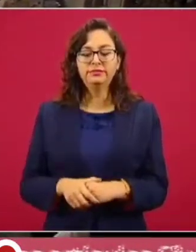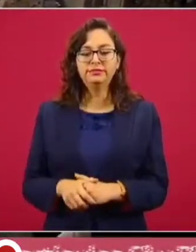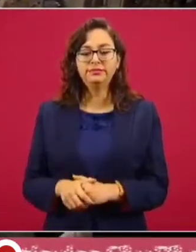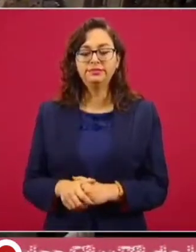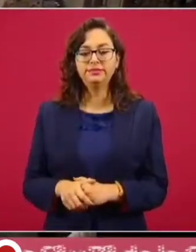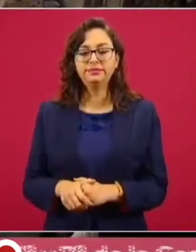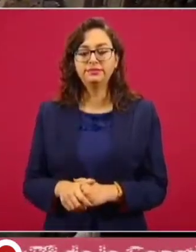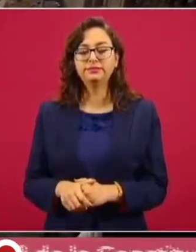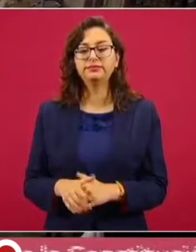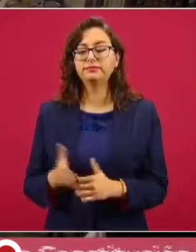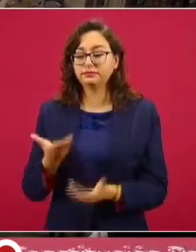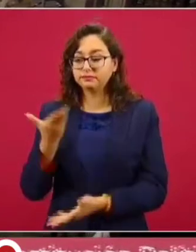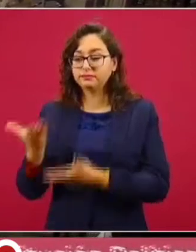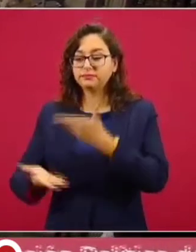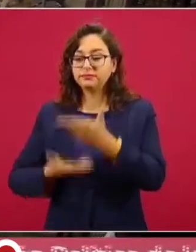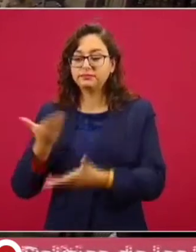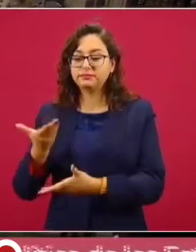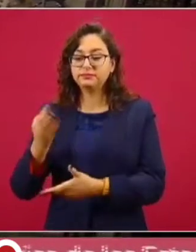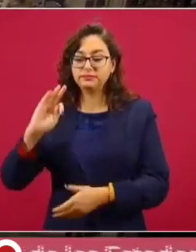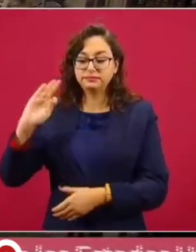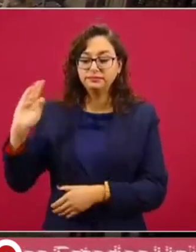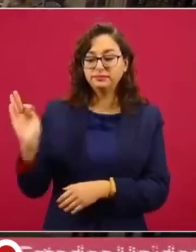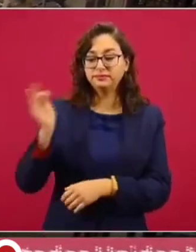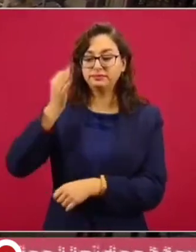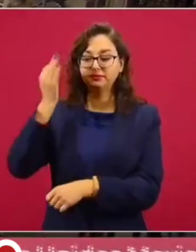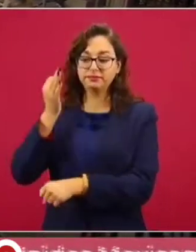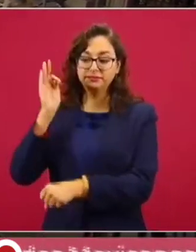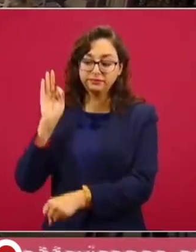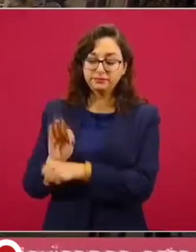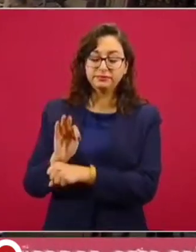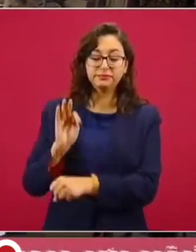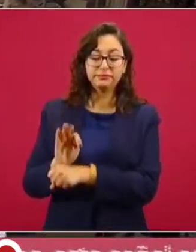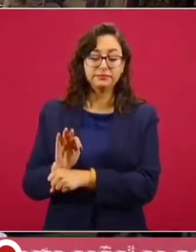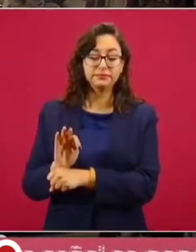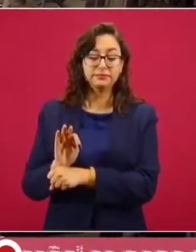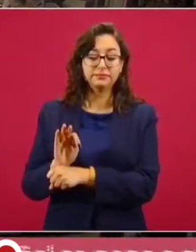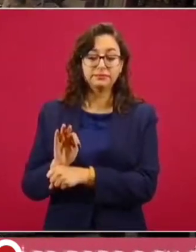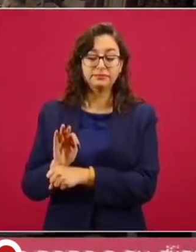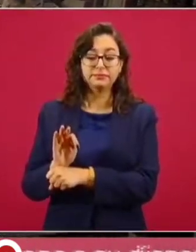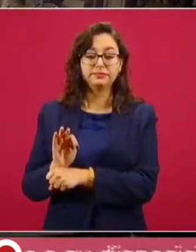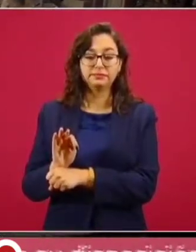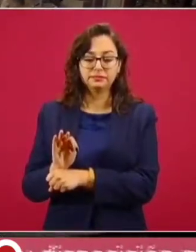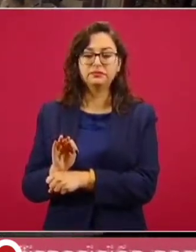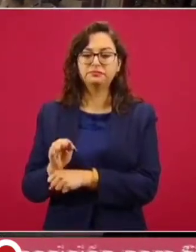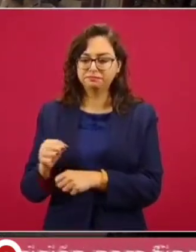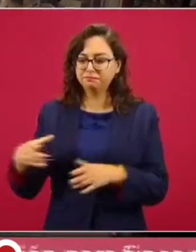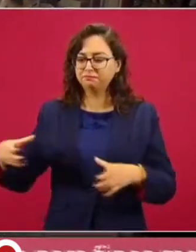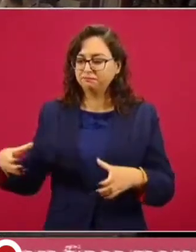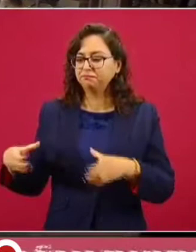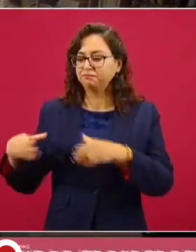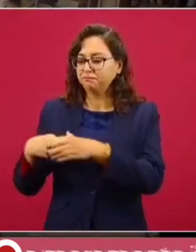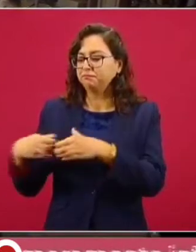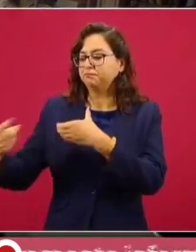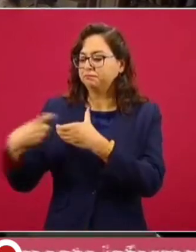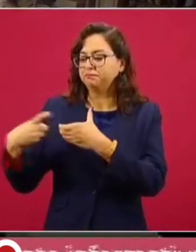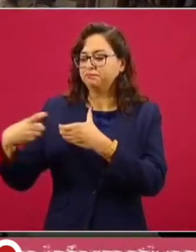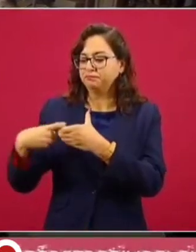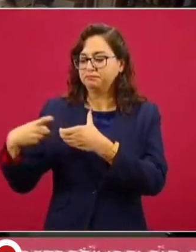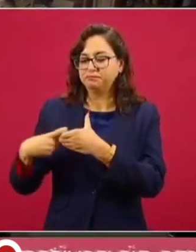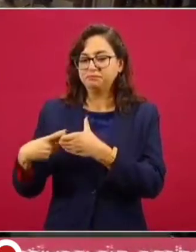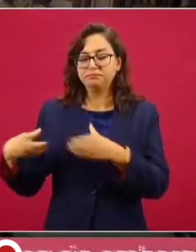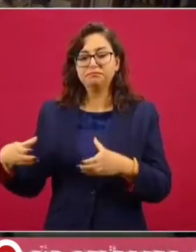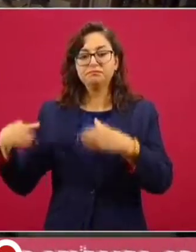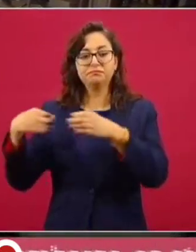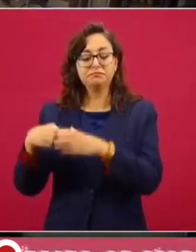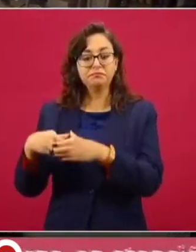Este servicio de protección federal se va a consolidar, se va a fortalecer para que